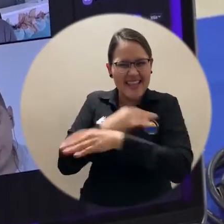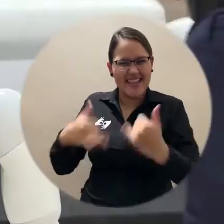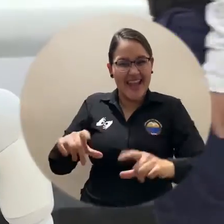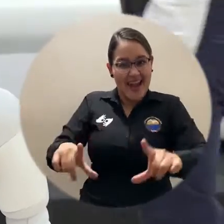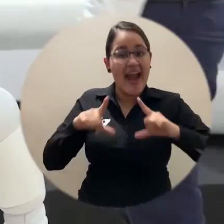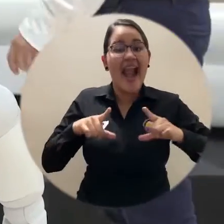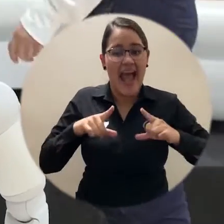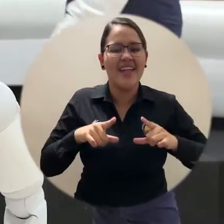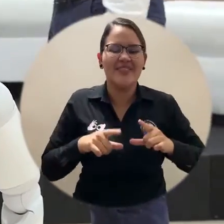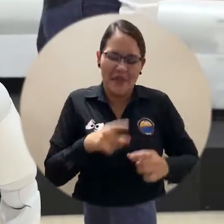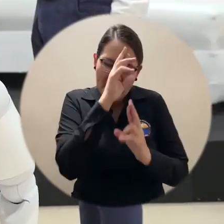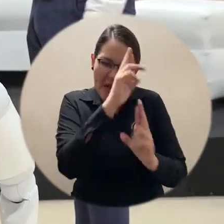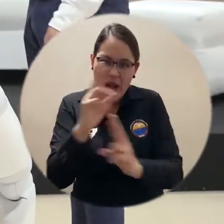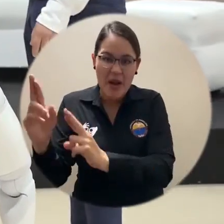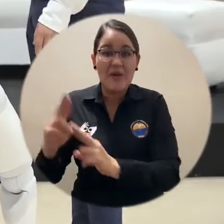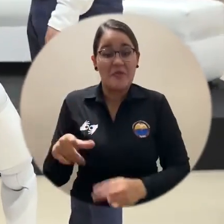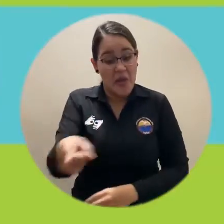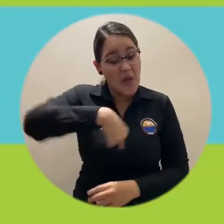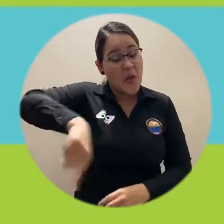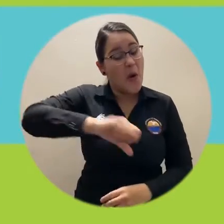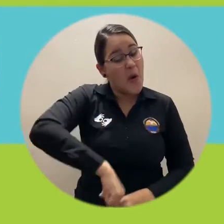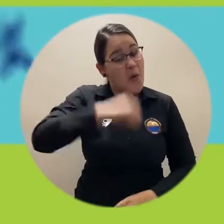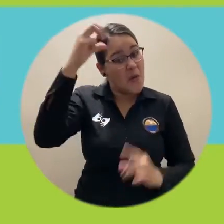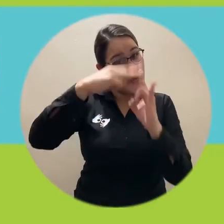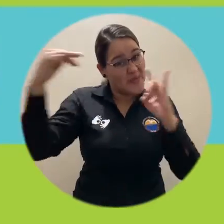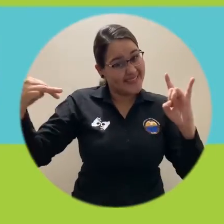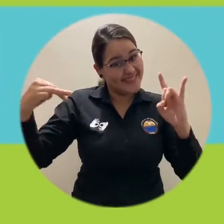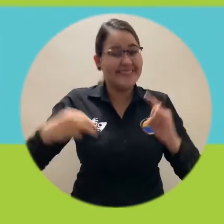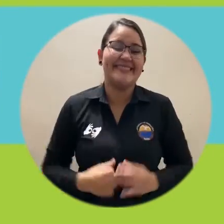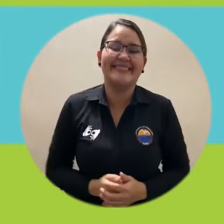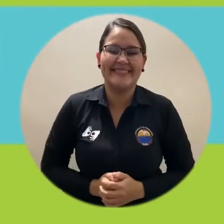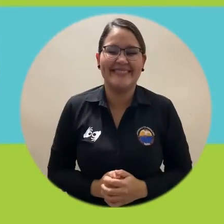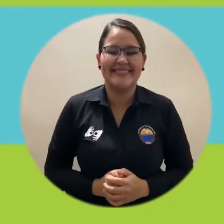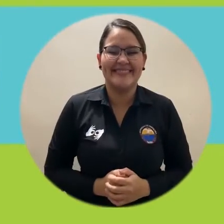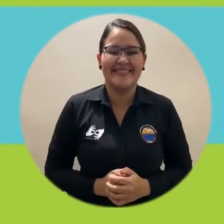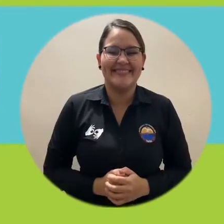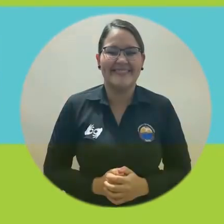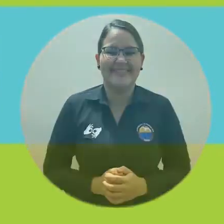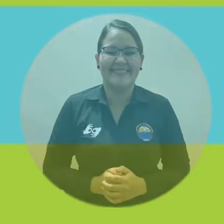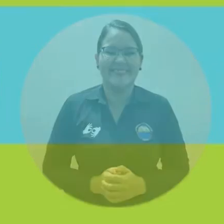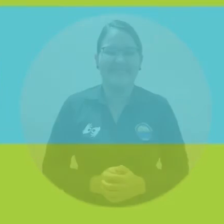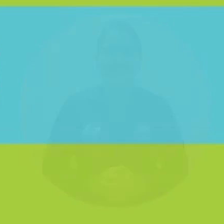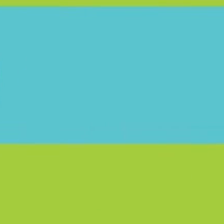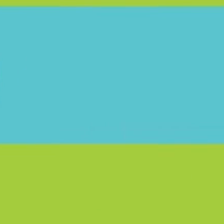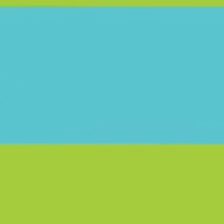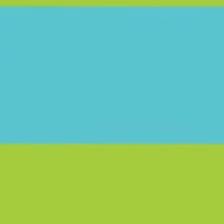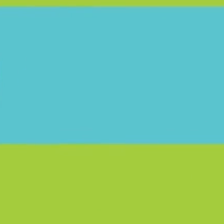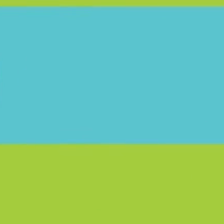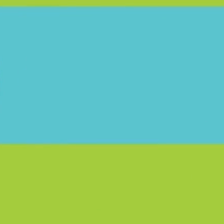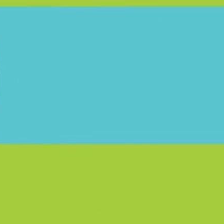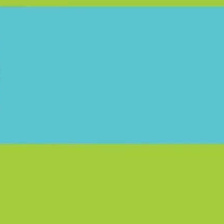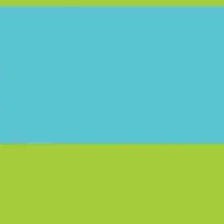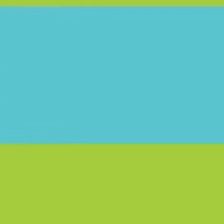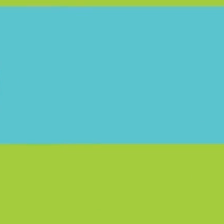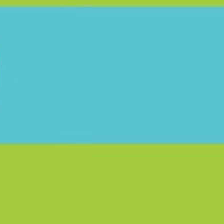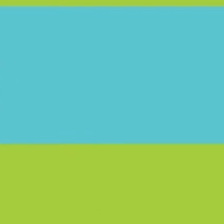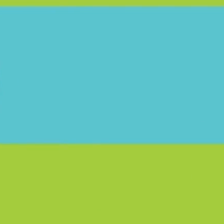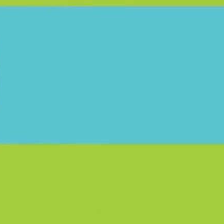proyección los convierte en orgullo y Magdalena. Universidad del Magdalena, más incluyente e innovadora.